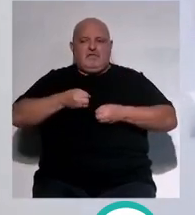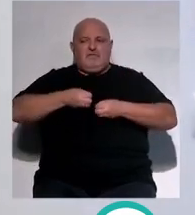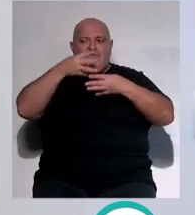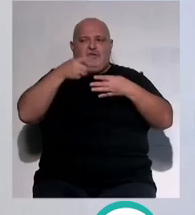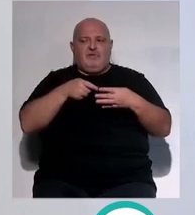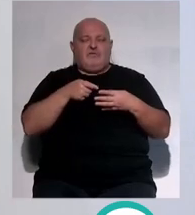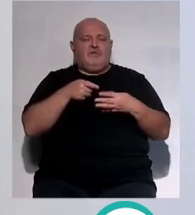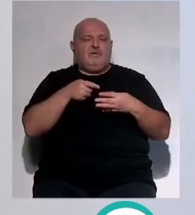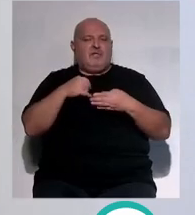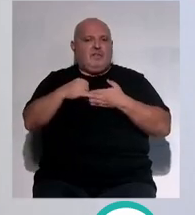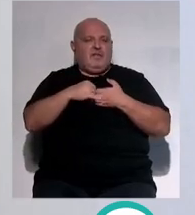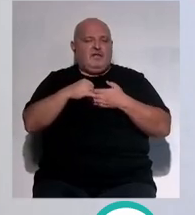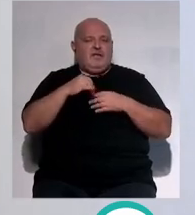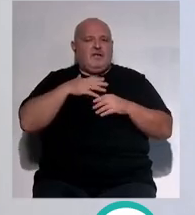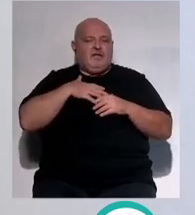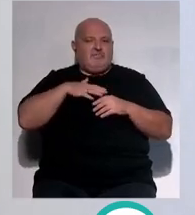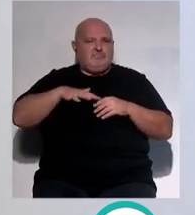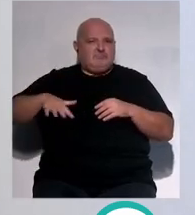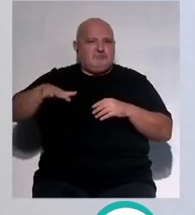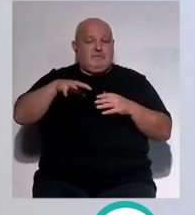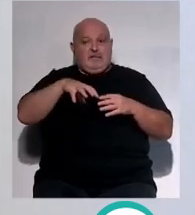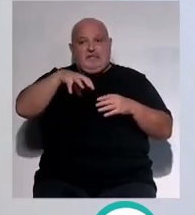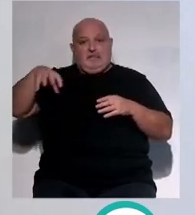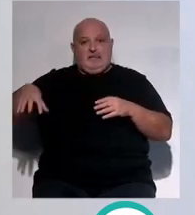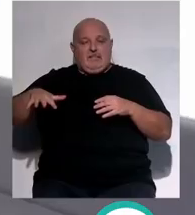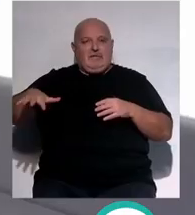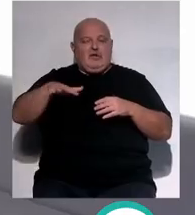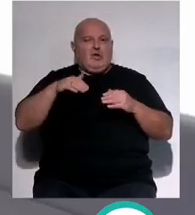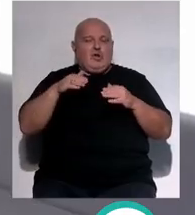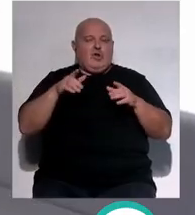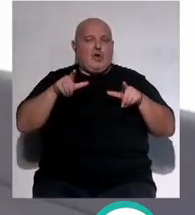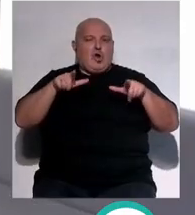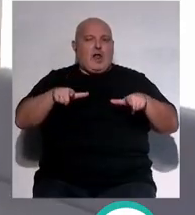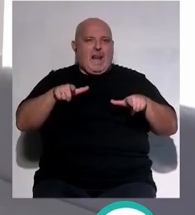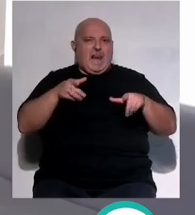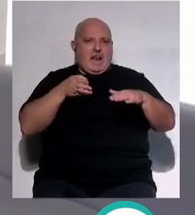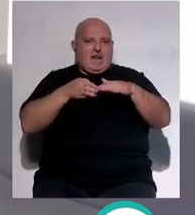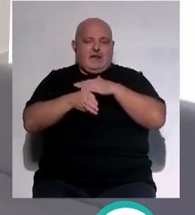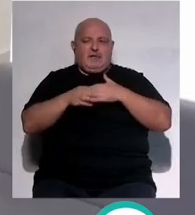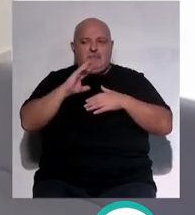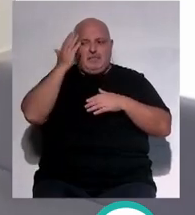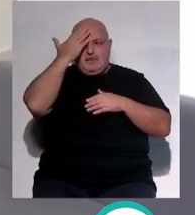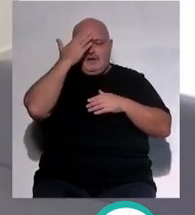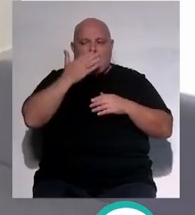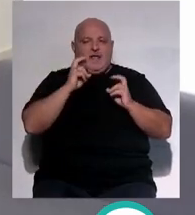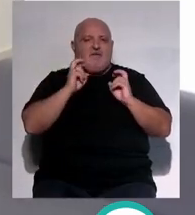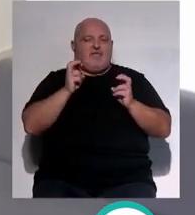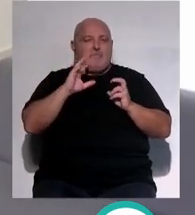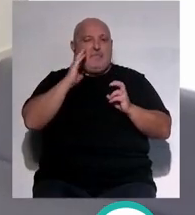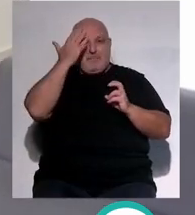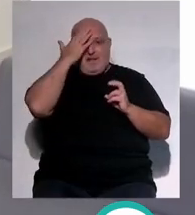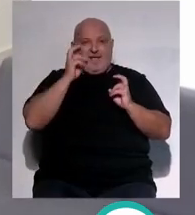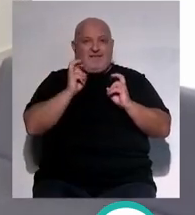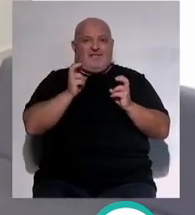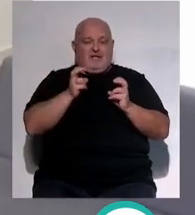hace esquina próximo a telegrafía sin hilos exacto es un local cuya entrada principal está en la avenida principal